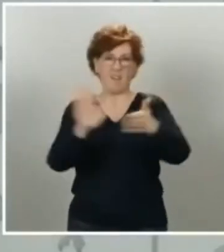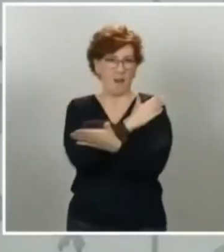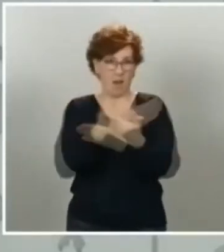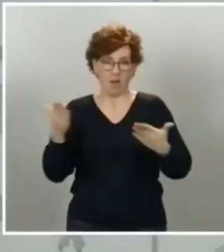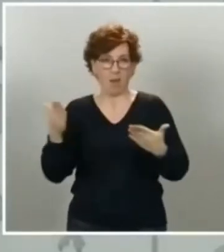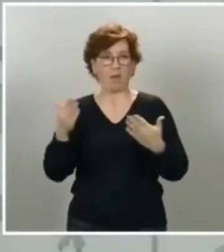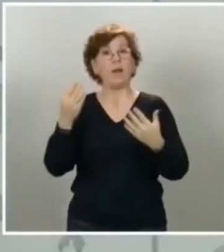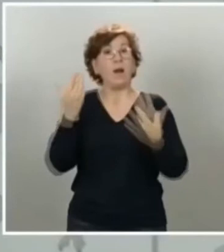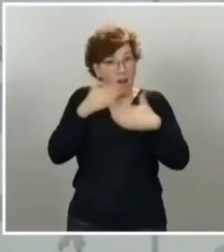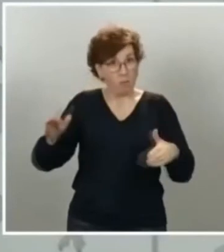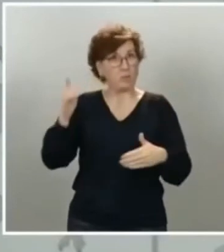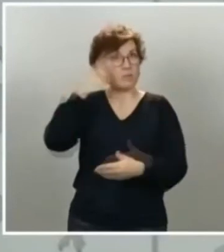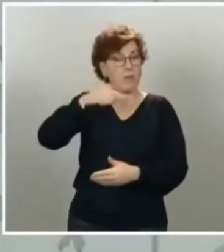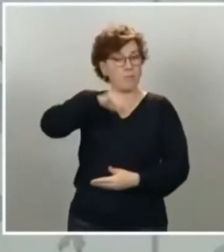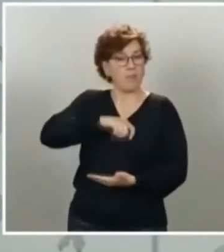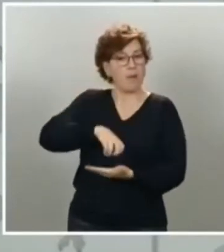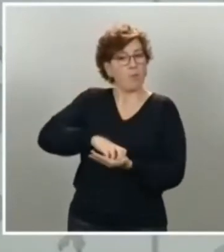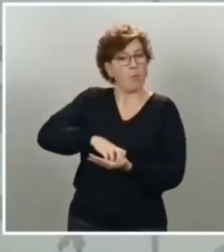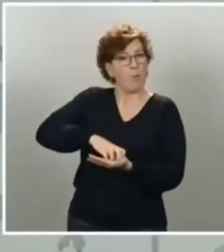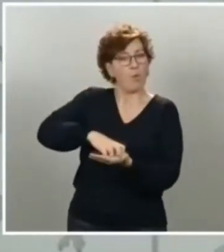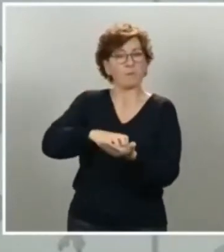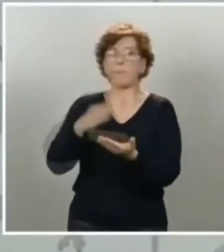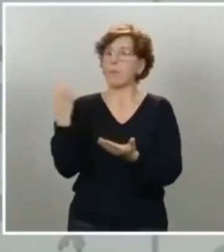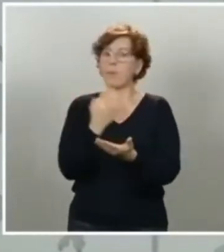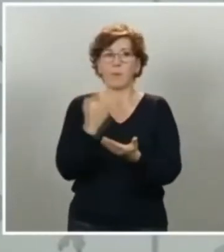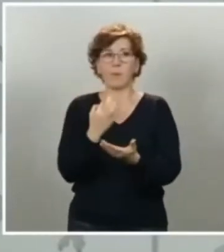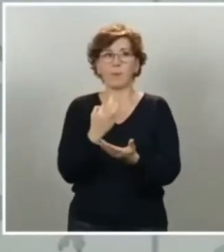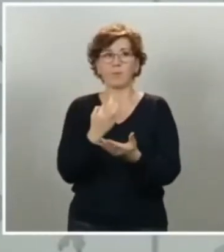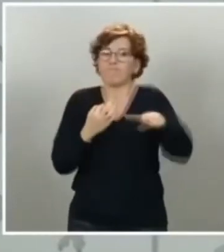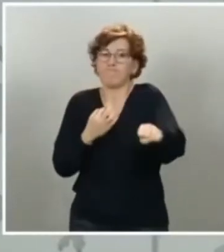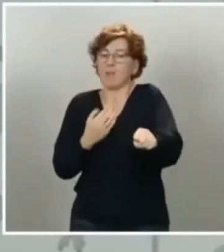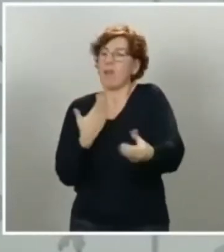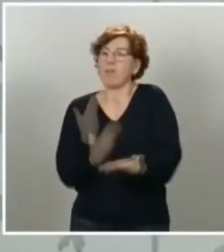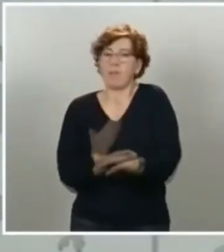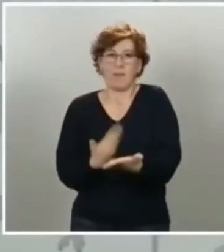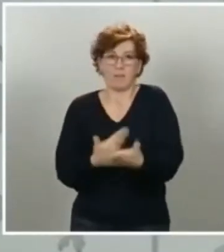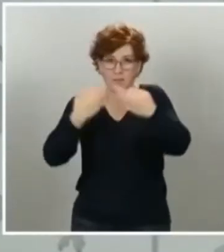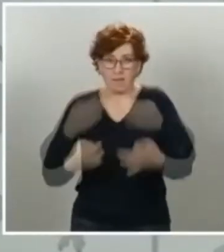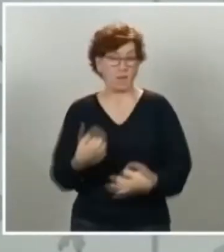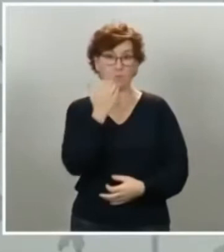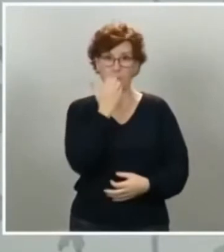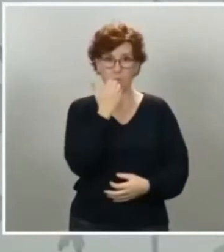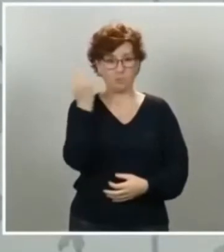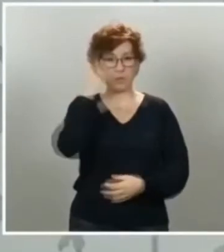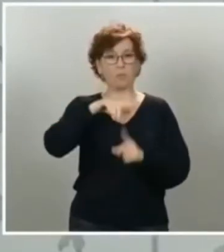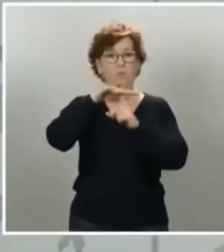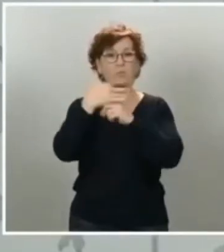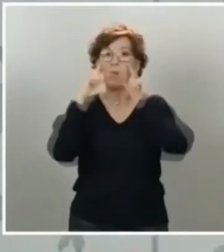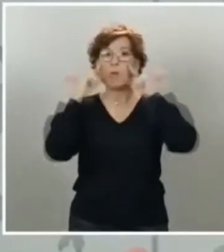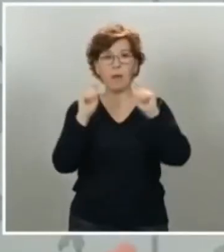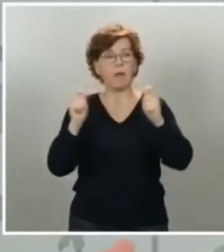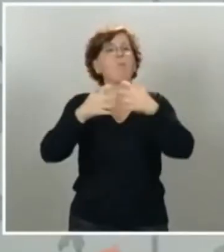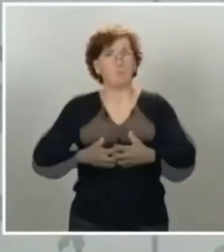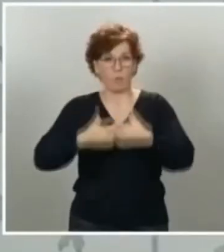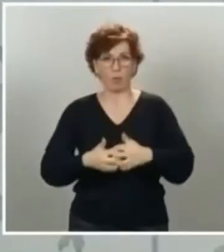aferrarnos a determinadas certezas. Sabemos, por ejemplo, ahora que el estado de alarma ha funcionado, no solamente en España, sino